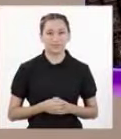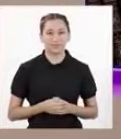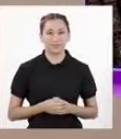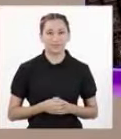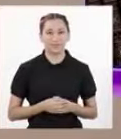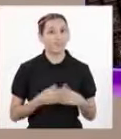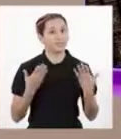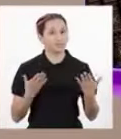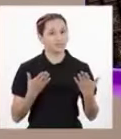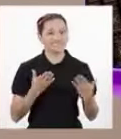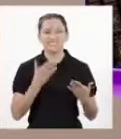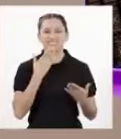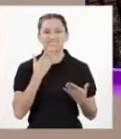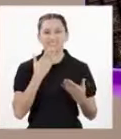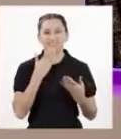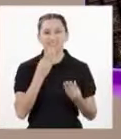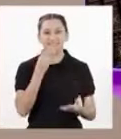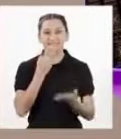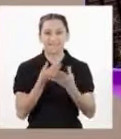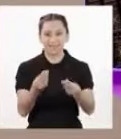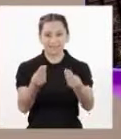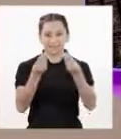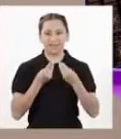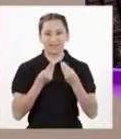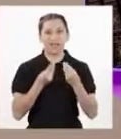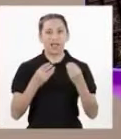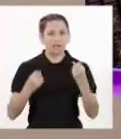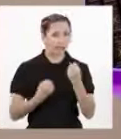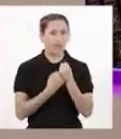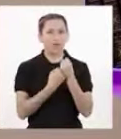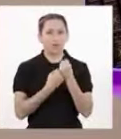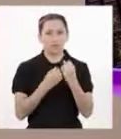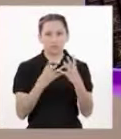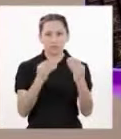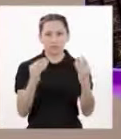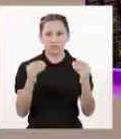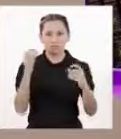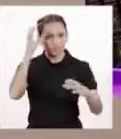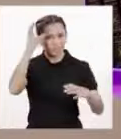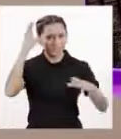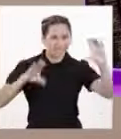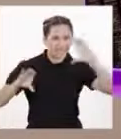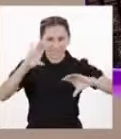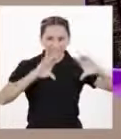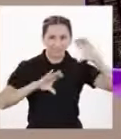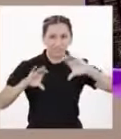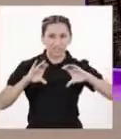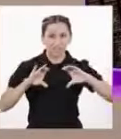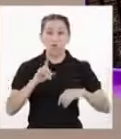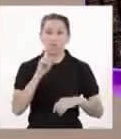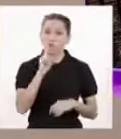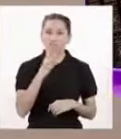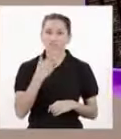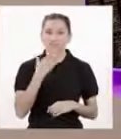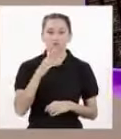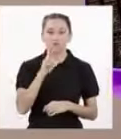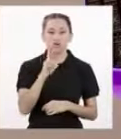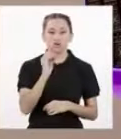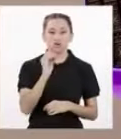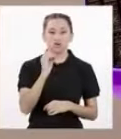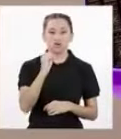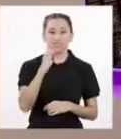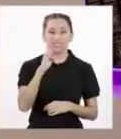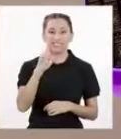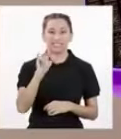No hubiera sido posible sin el aporte de muchos científicos con quienes colaboramos en ese momento Una de ellos fue Rosalind